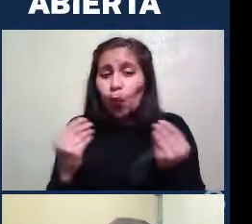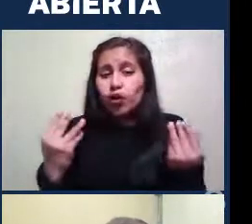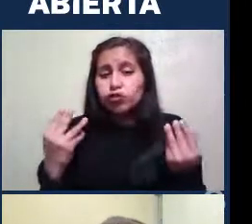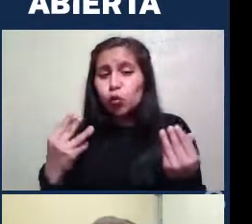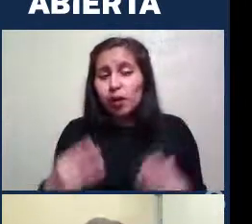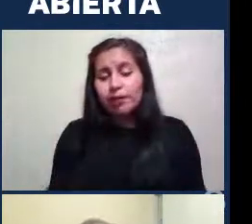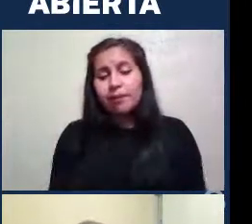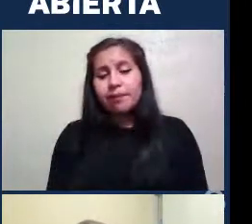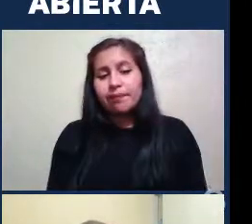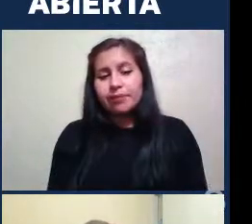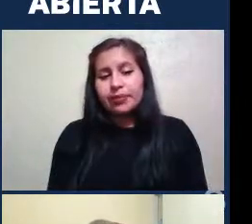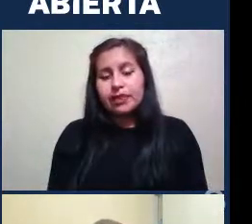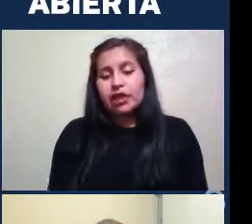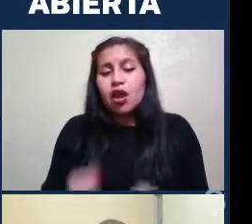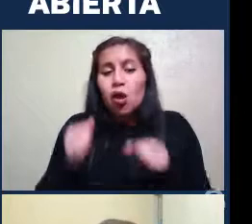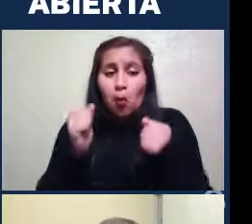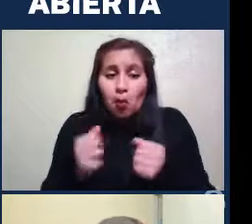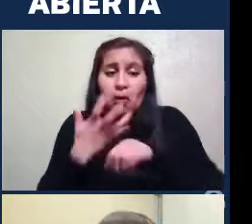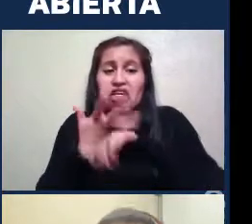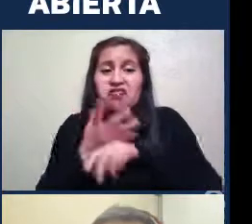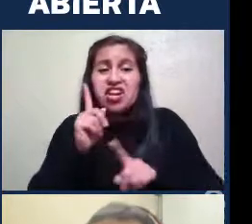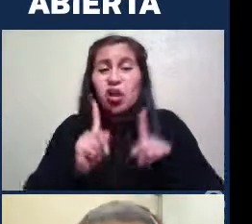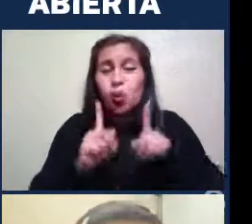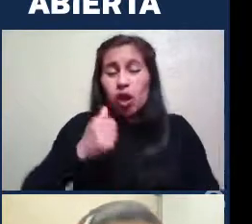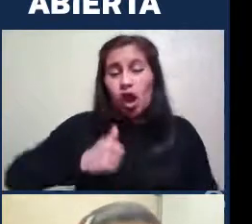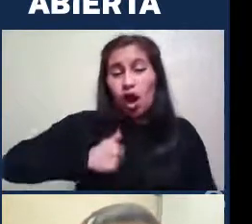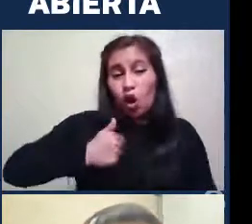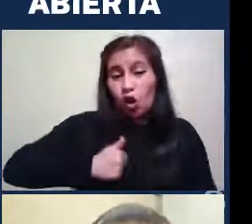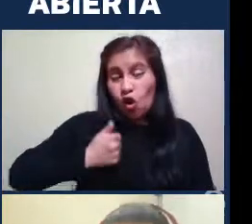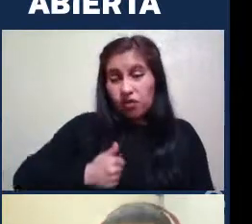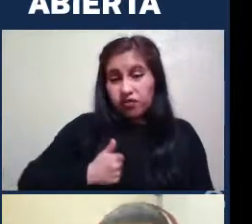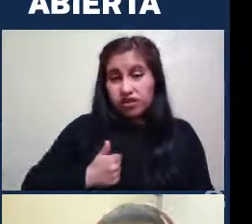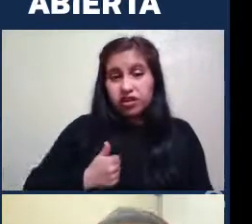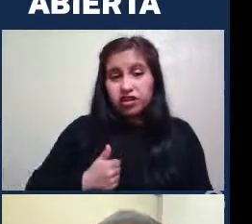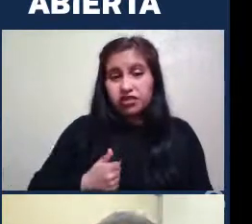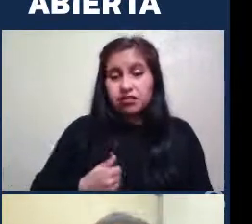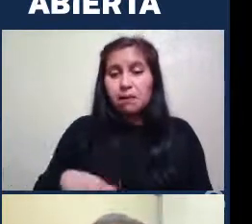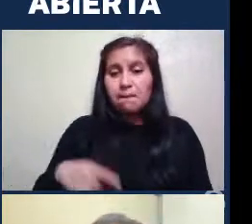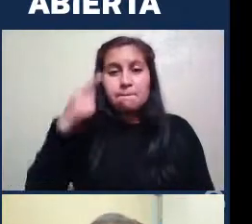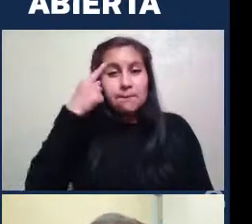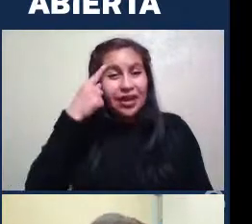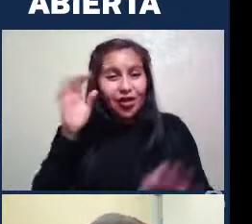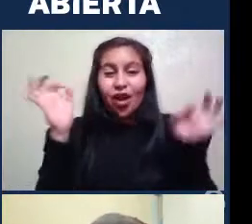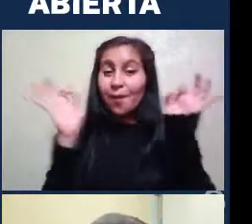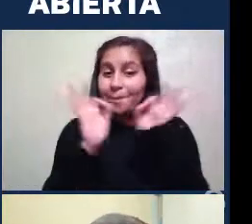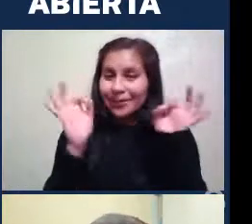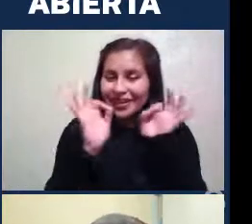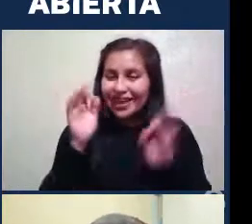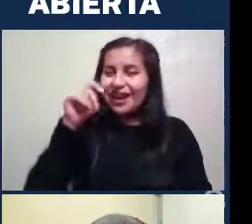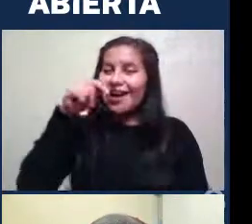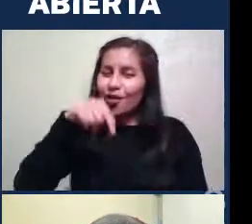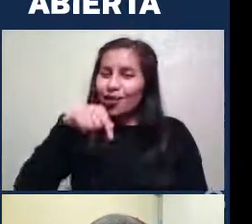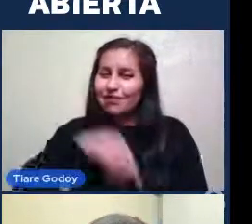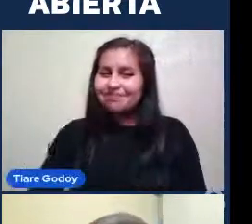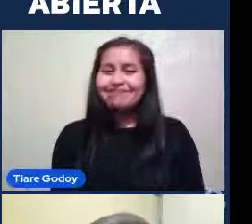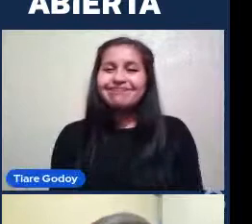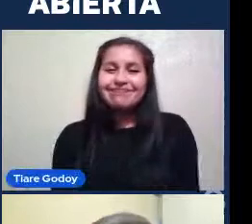puedes tener Una galaxia Elíptica Que es un poco Más joven Por los motivos Que voy a pasar A explicar En un momento